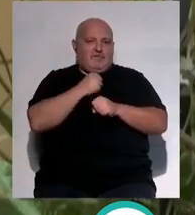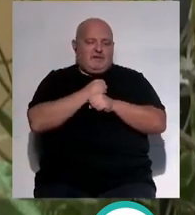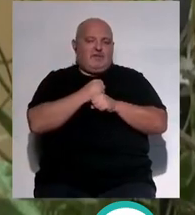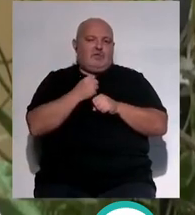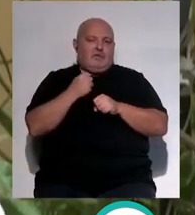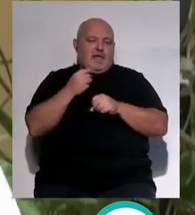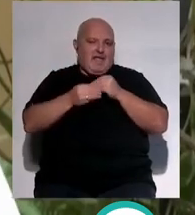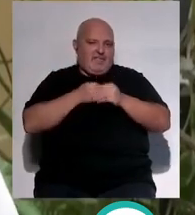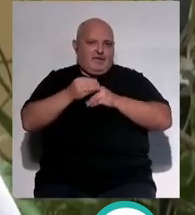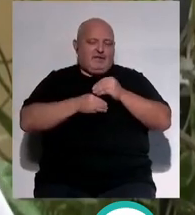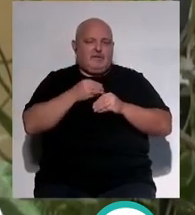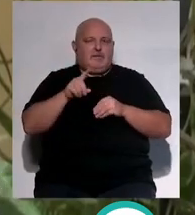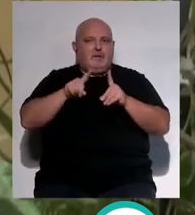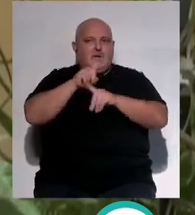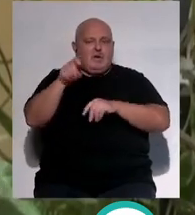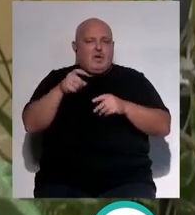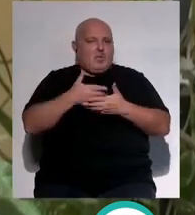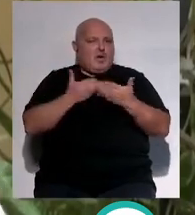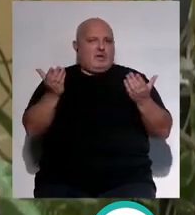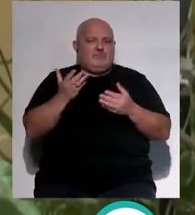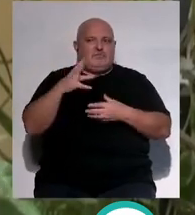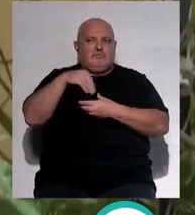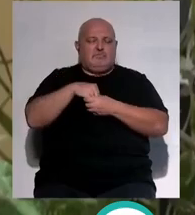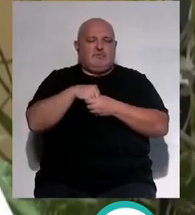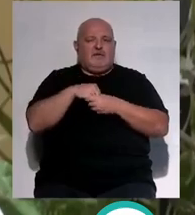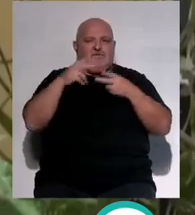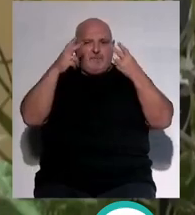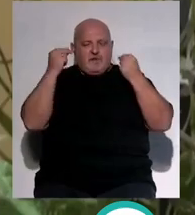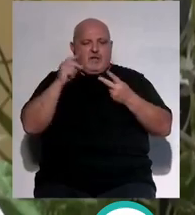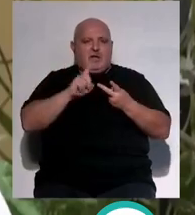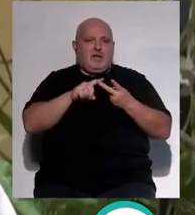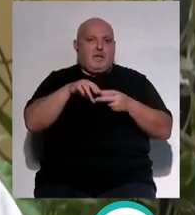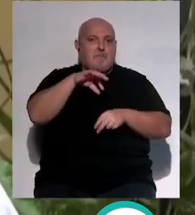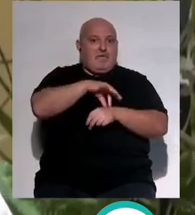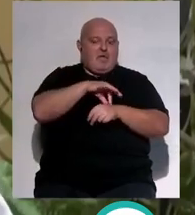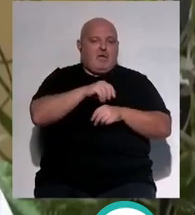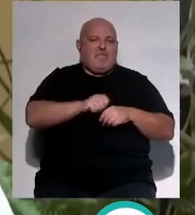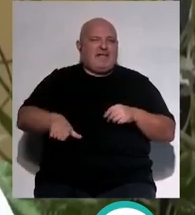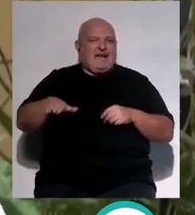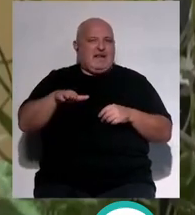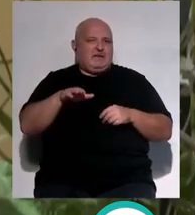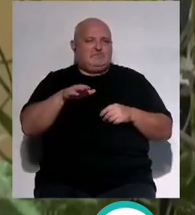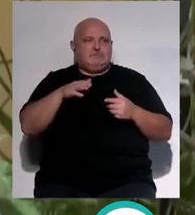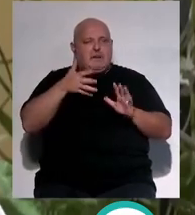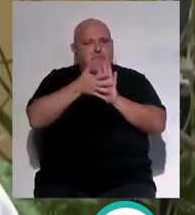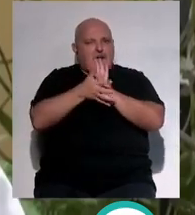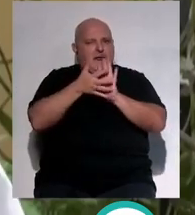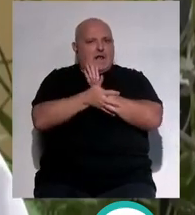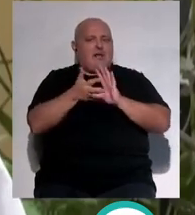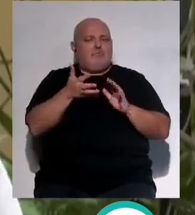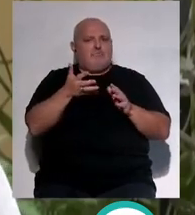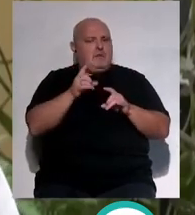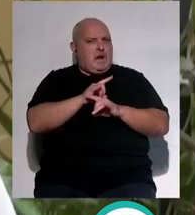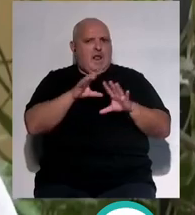conjuntamente se le pregunta a cualquiera del personal sanitario tanto a la enfermera como al pediatra en qué consiste se explica y